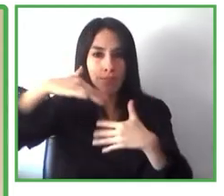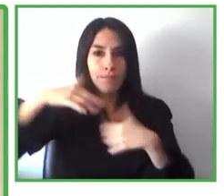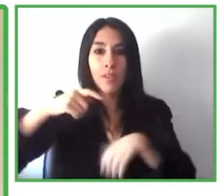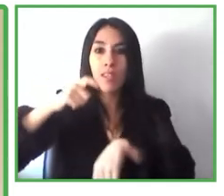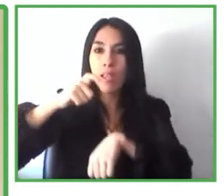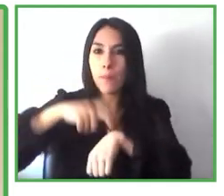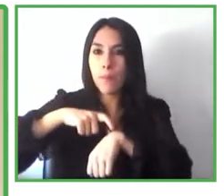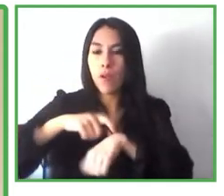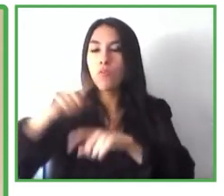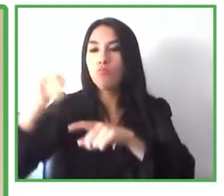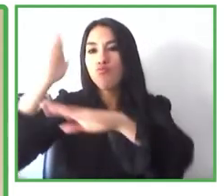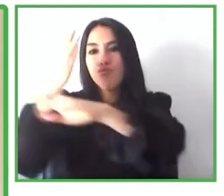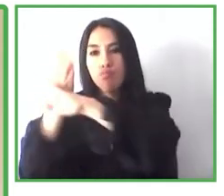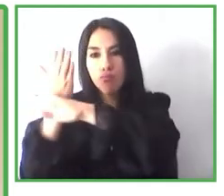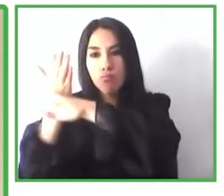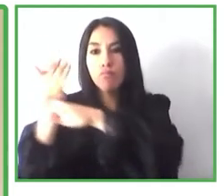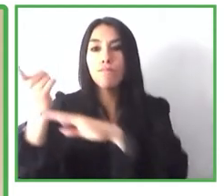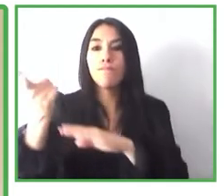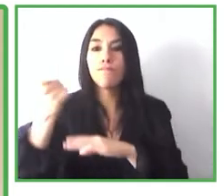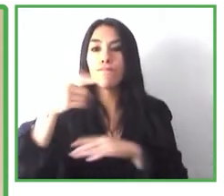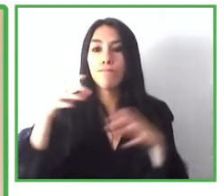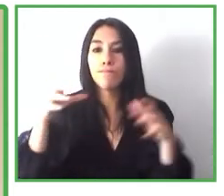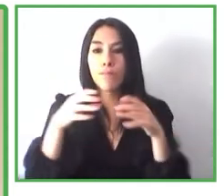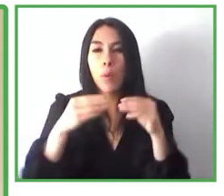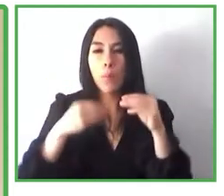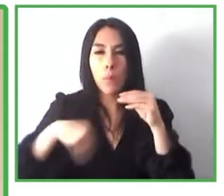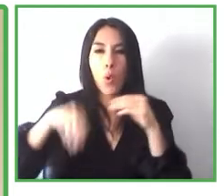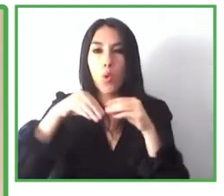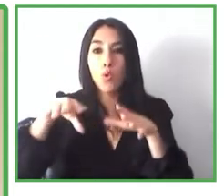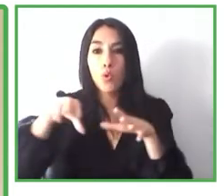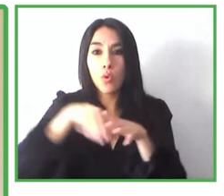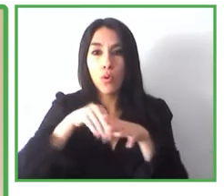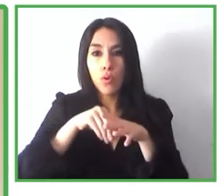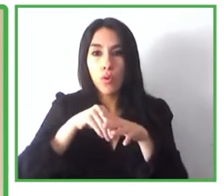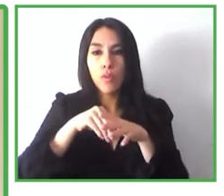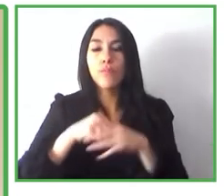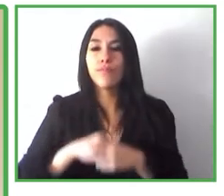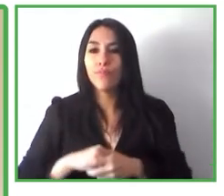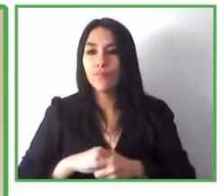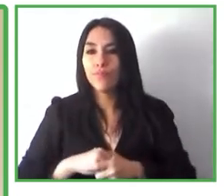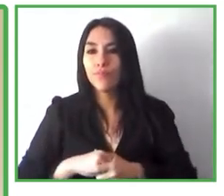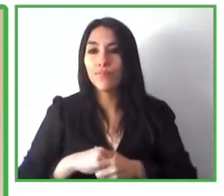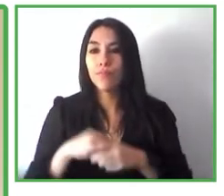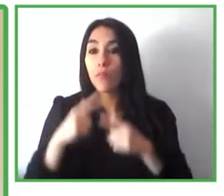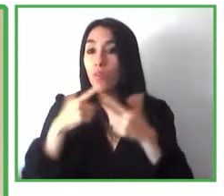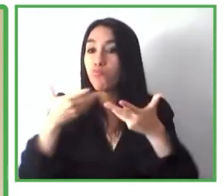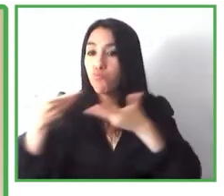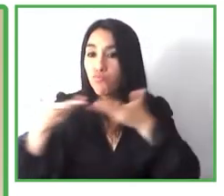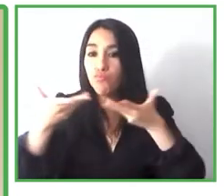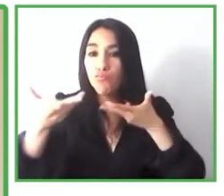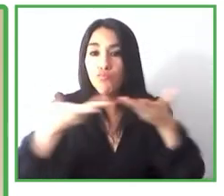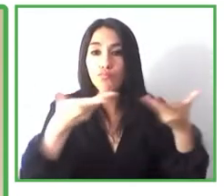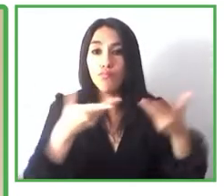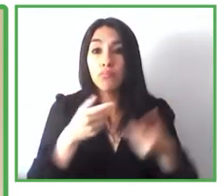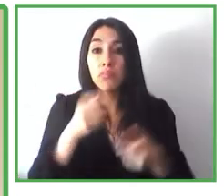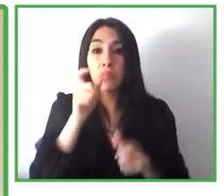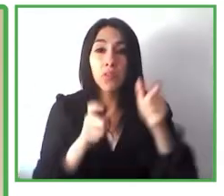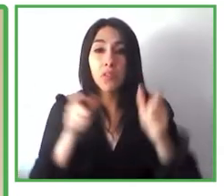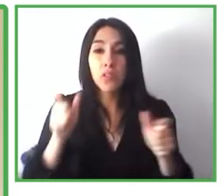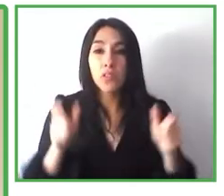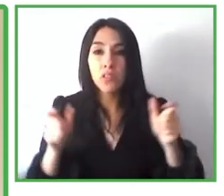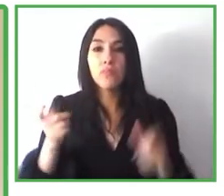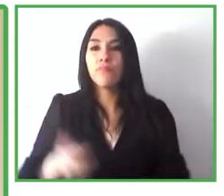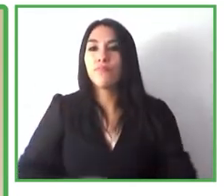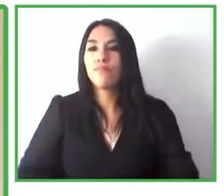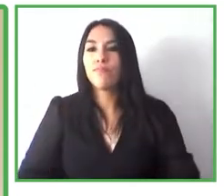y sobre todo más acomodados a las necesidades y preferencias de todas las personas vamos a hablar de los espacios en los que pasamos